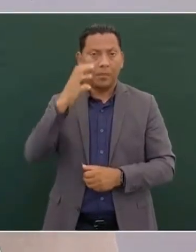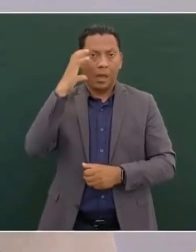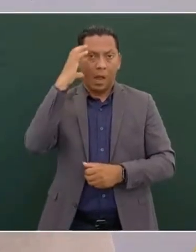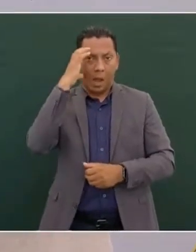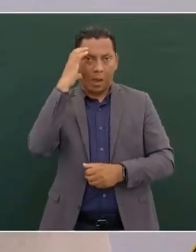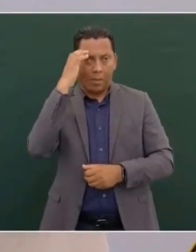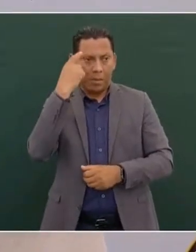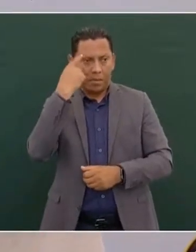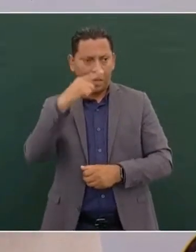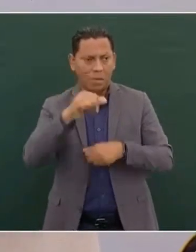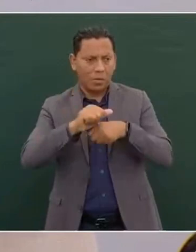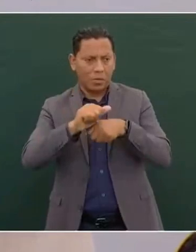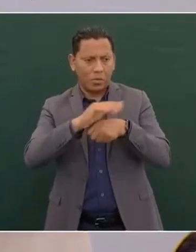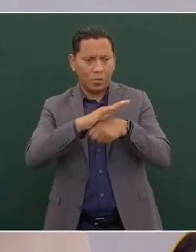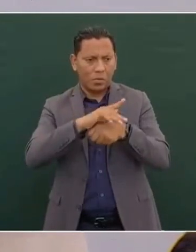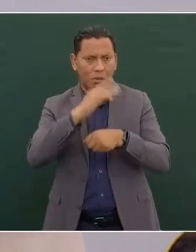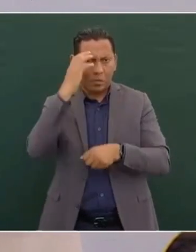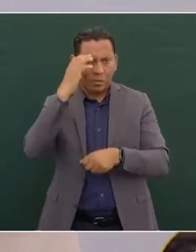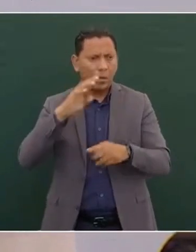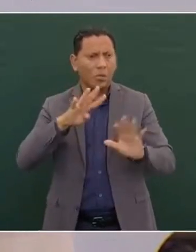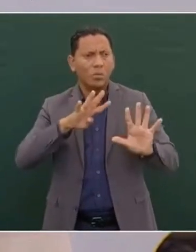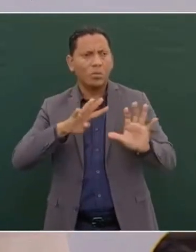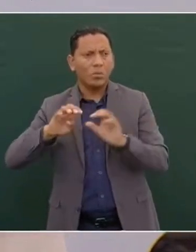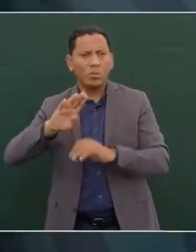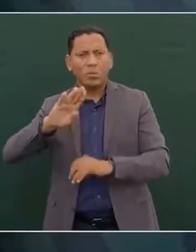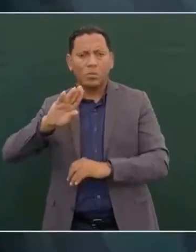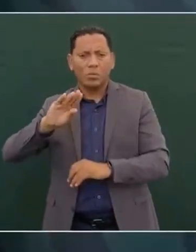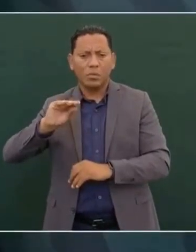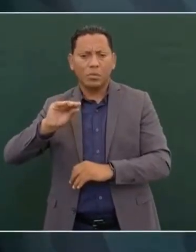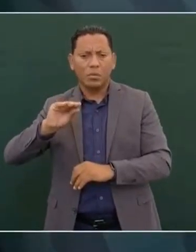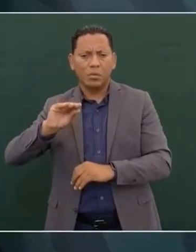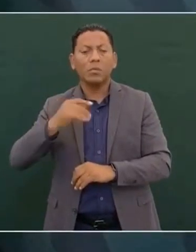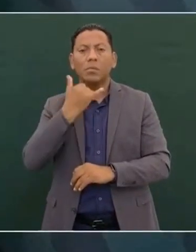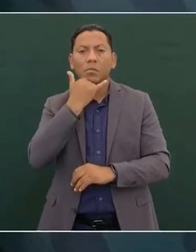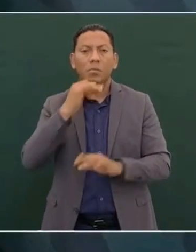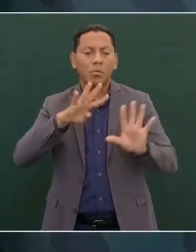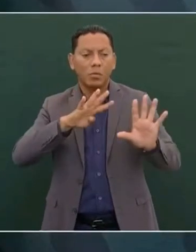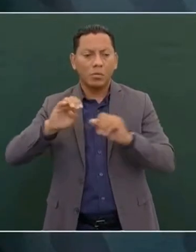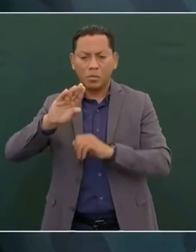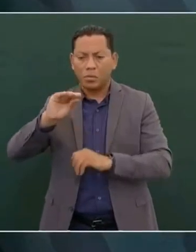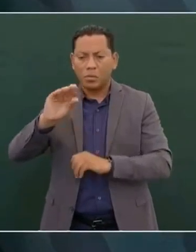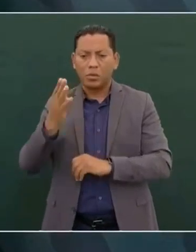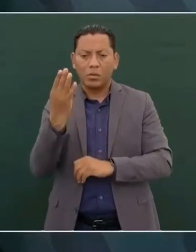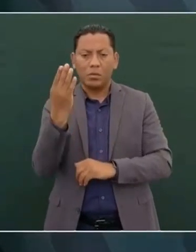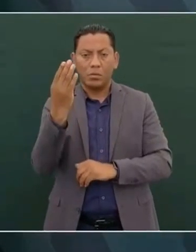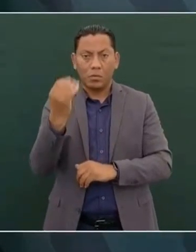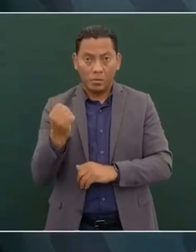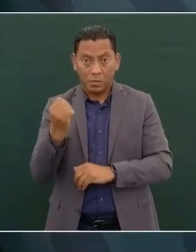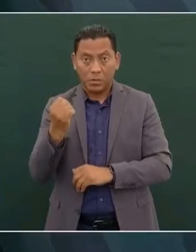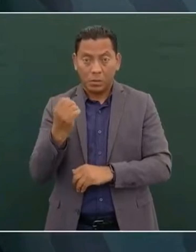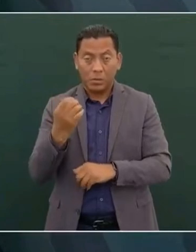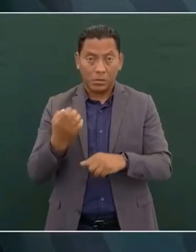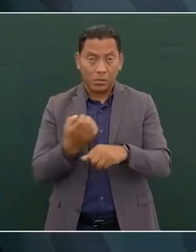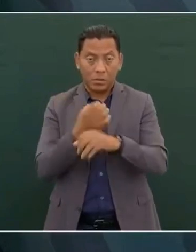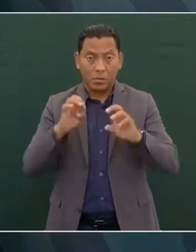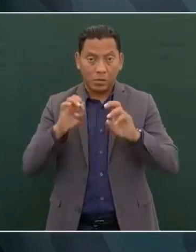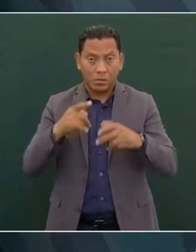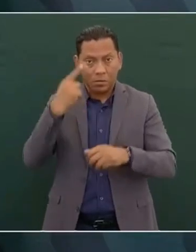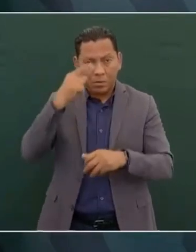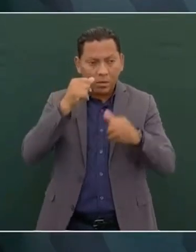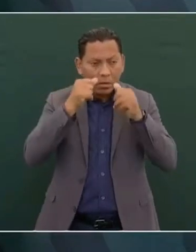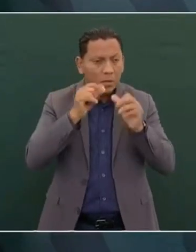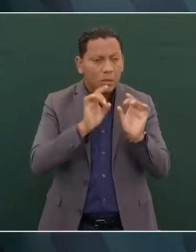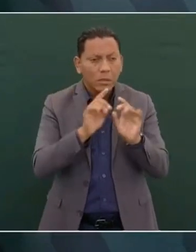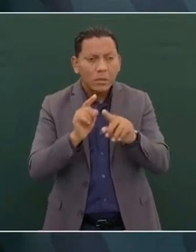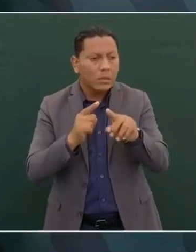tenemos, 999 camas en Chiapas para atender a los